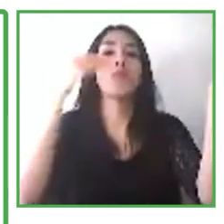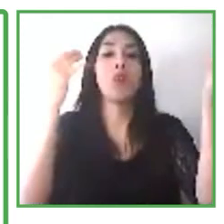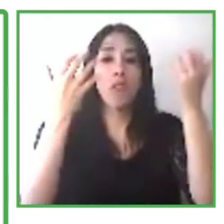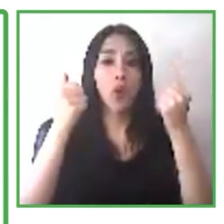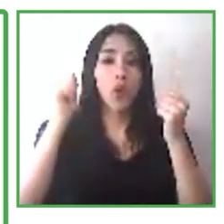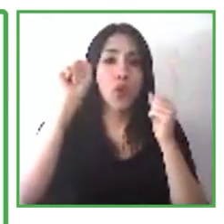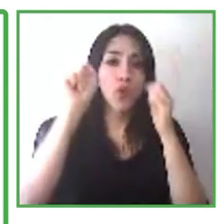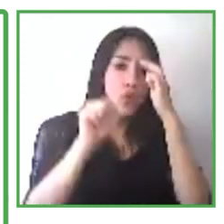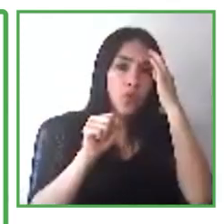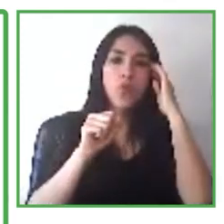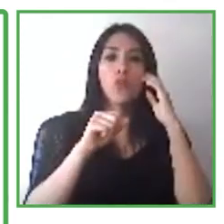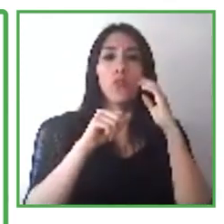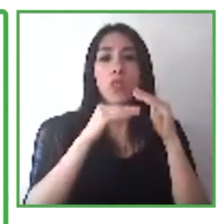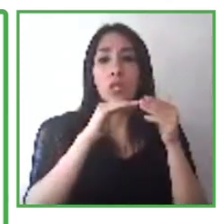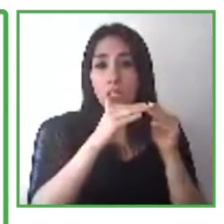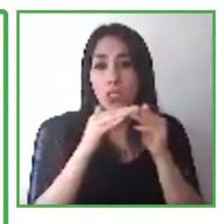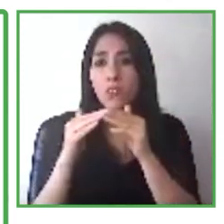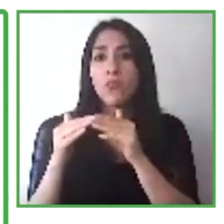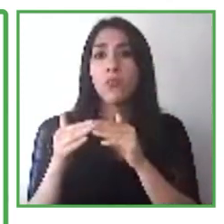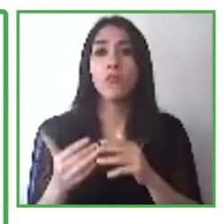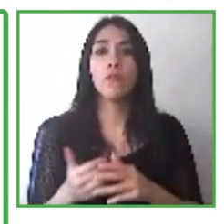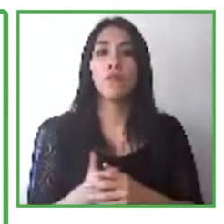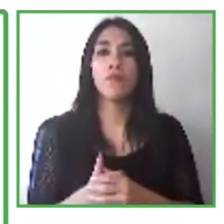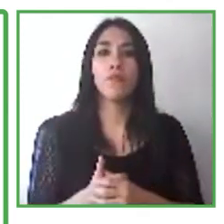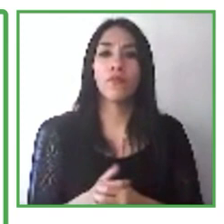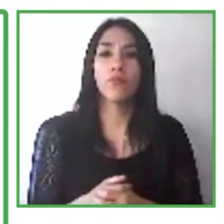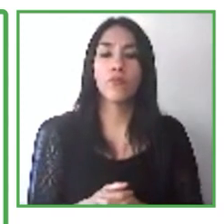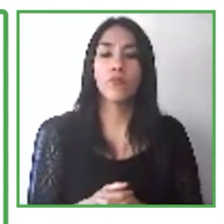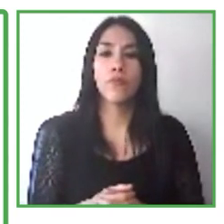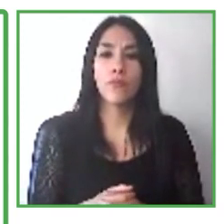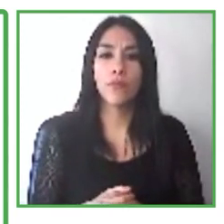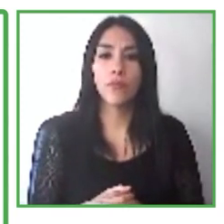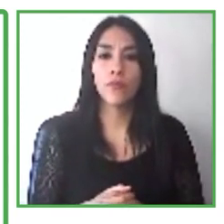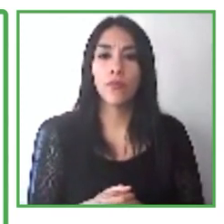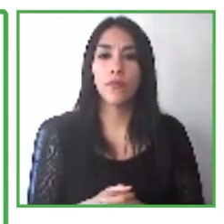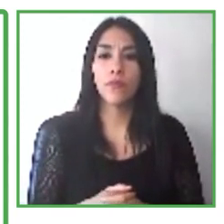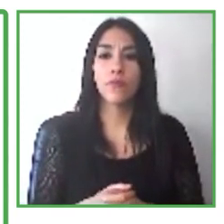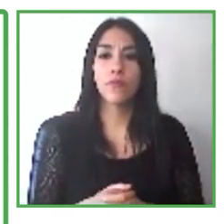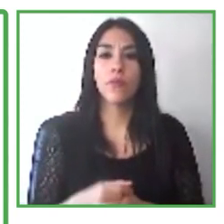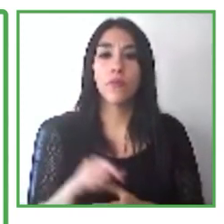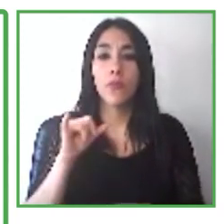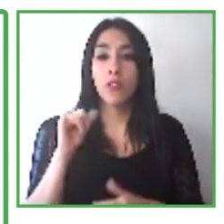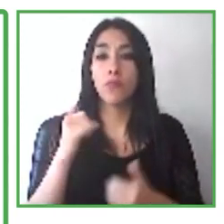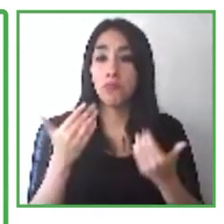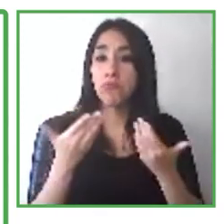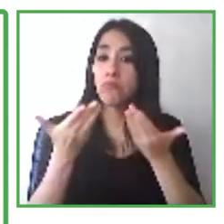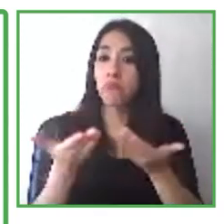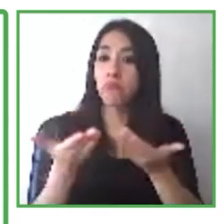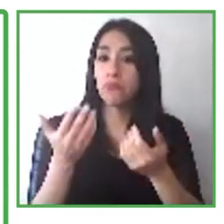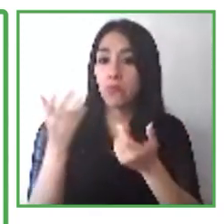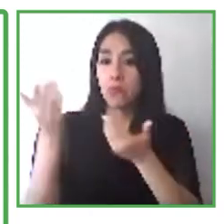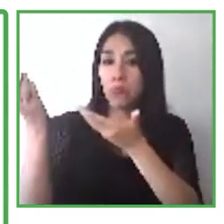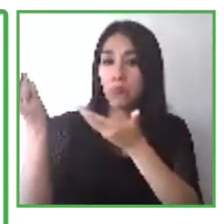Y ahora nos dejo con Maite con más información y el potencial para las personas con discapacidades.